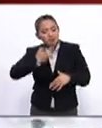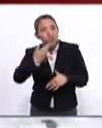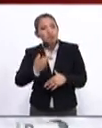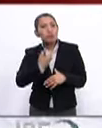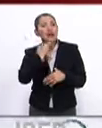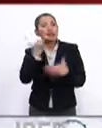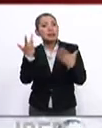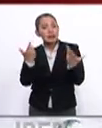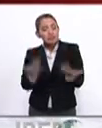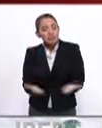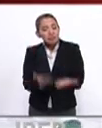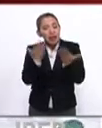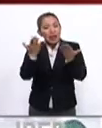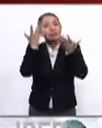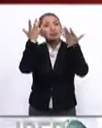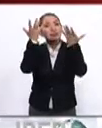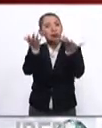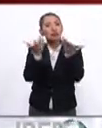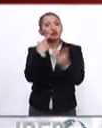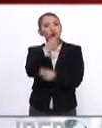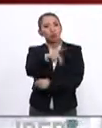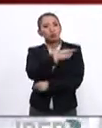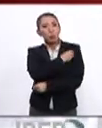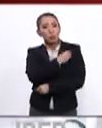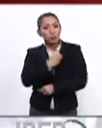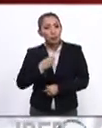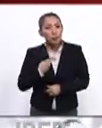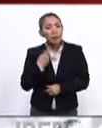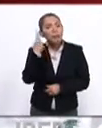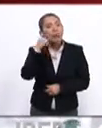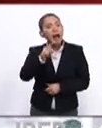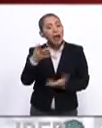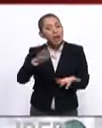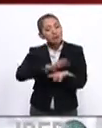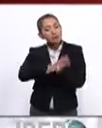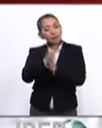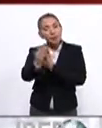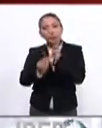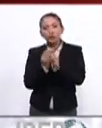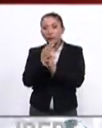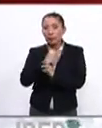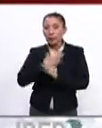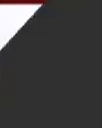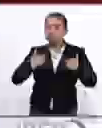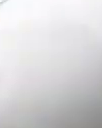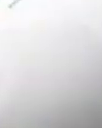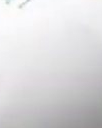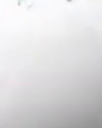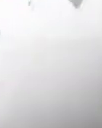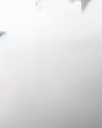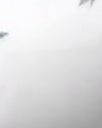y reavivarán el deseo y su compromiso por crear un mundo más humano.